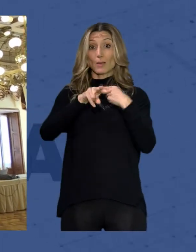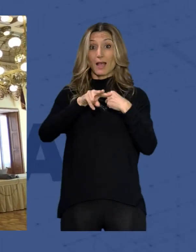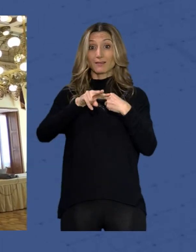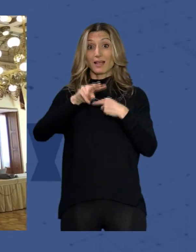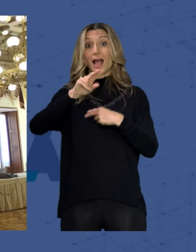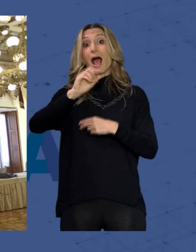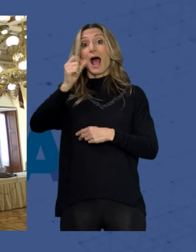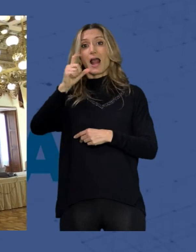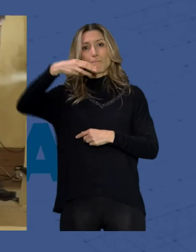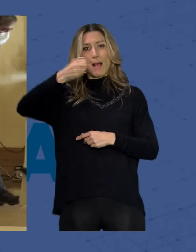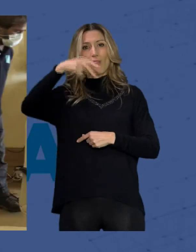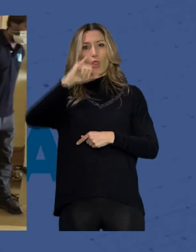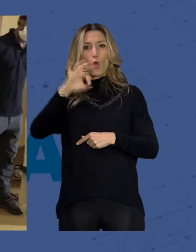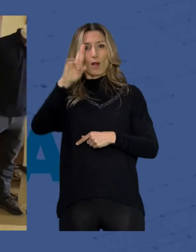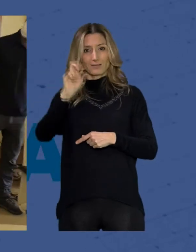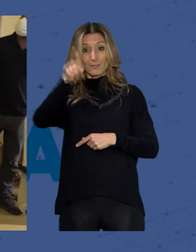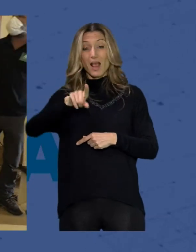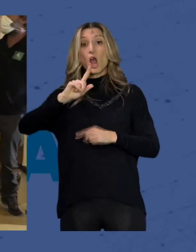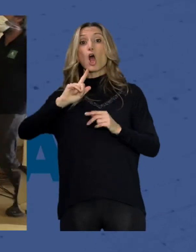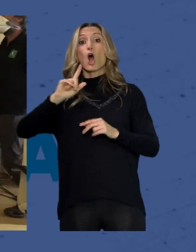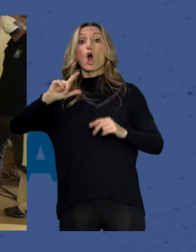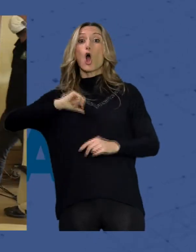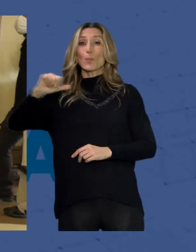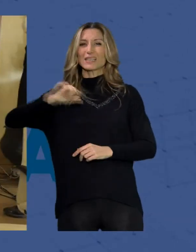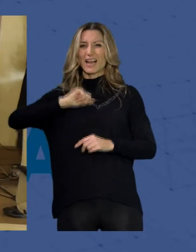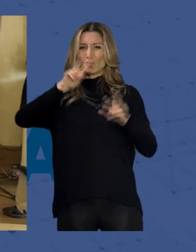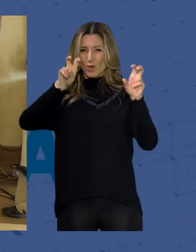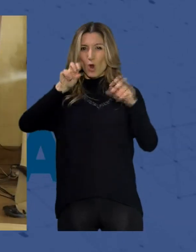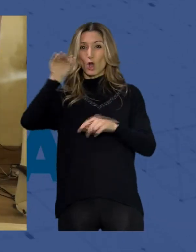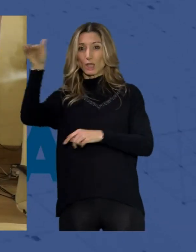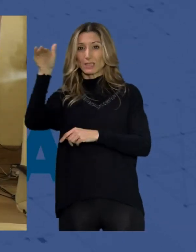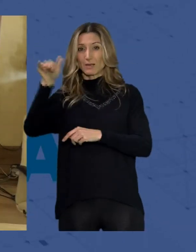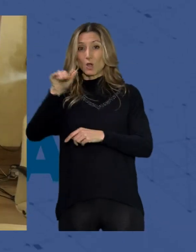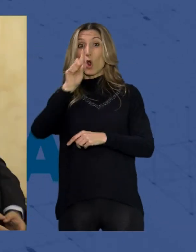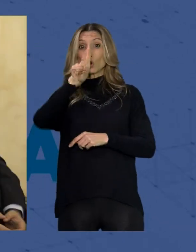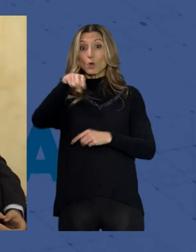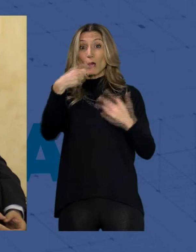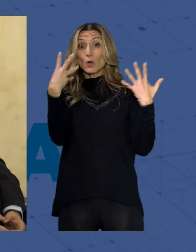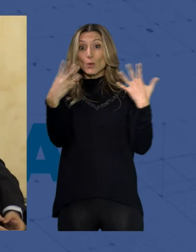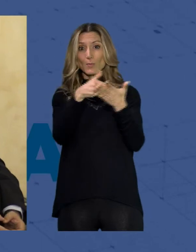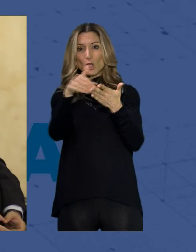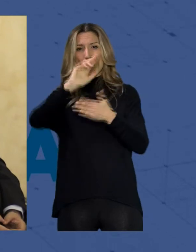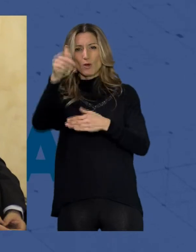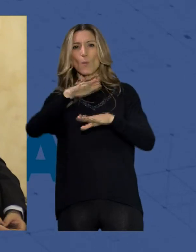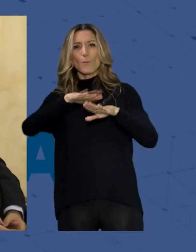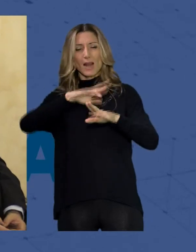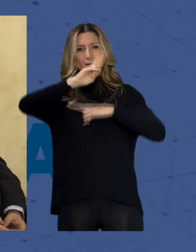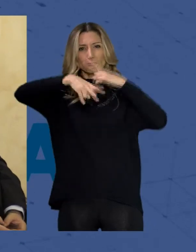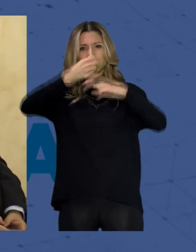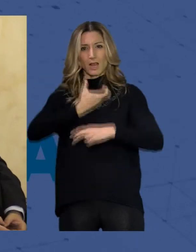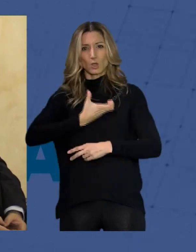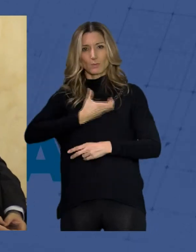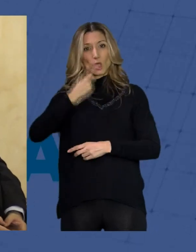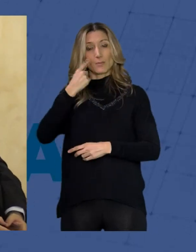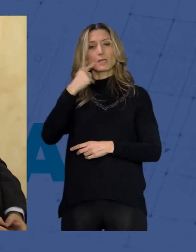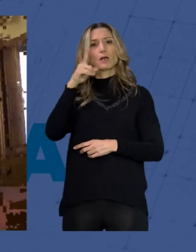la construcción del nuevo hospital de Roquetas de Mar o la inversión de 1,9 millones de euros para la rehabilitación del Ayuntamiento de Almería